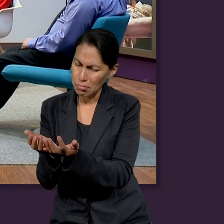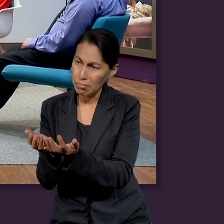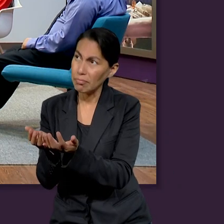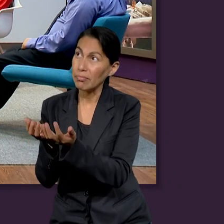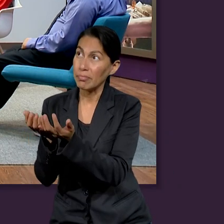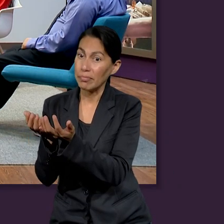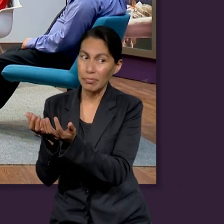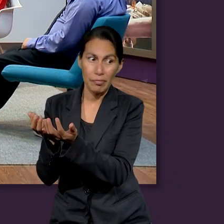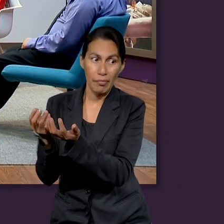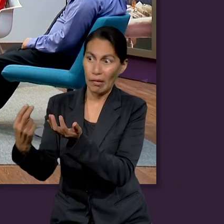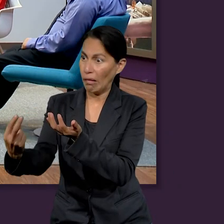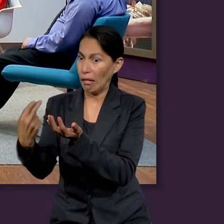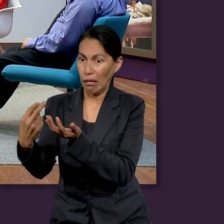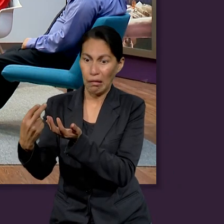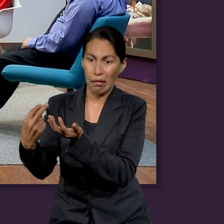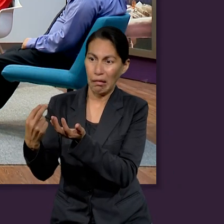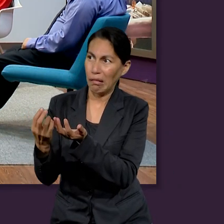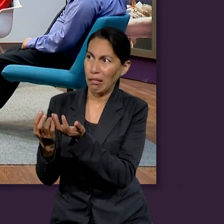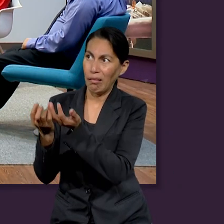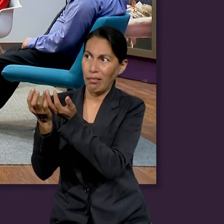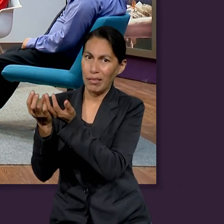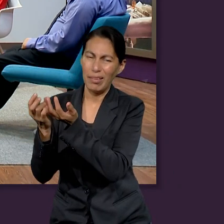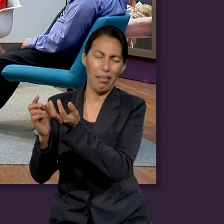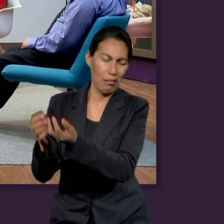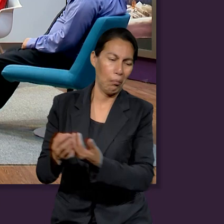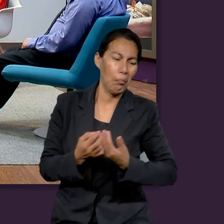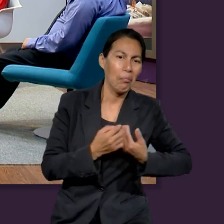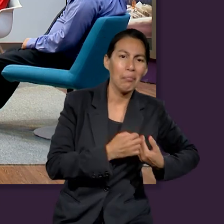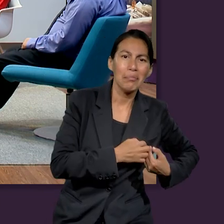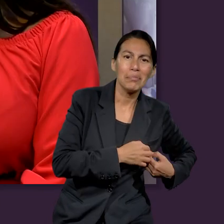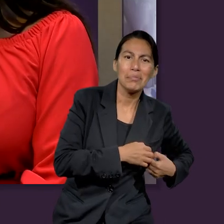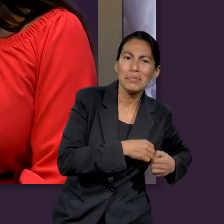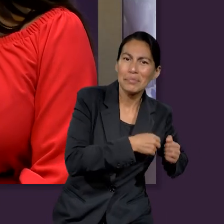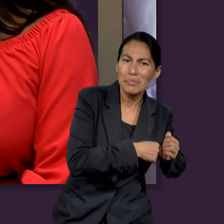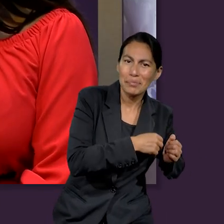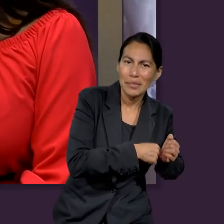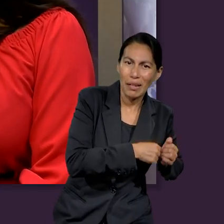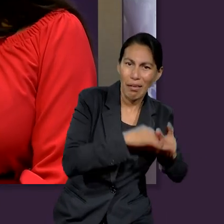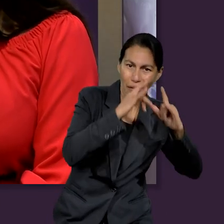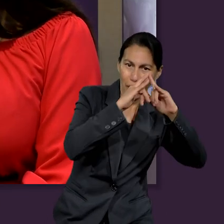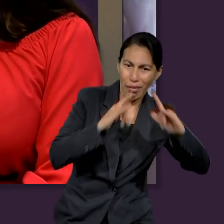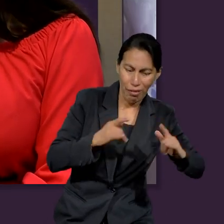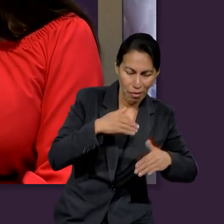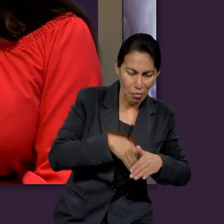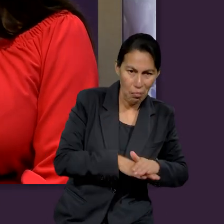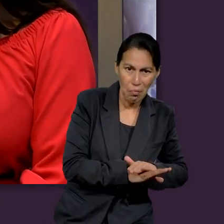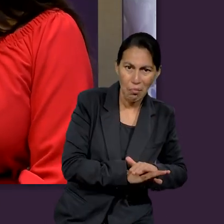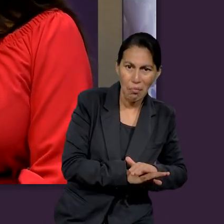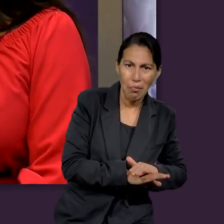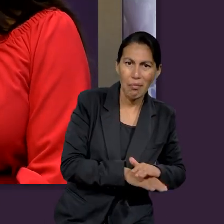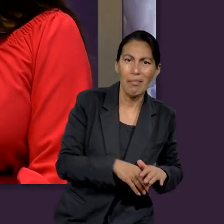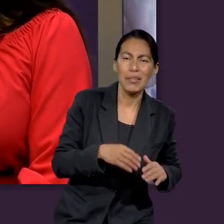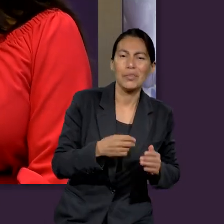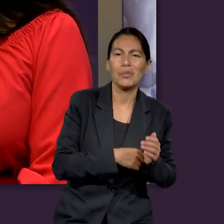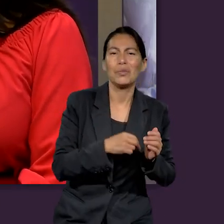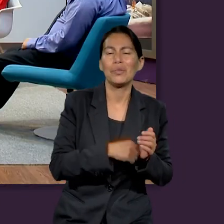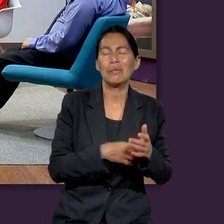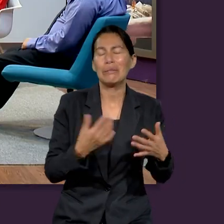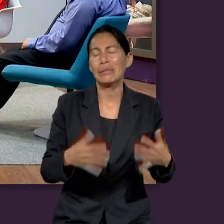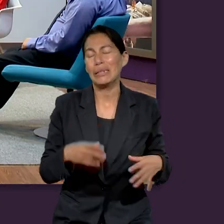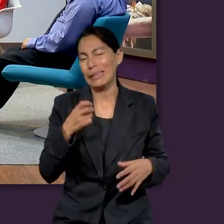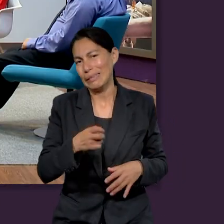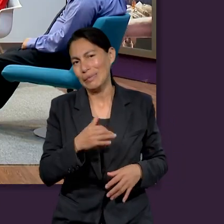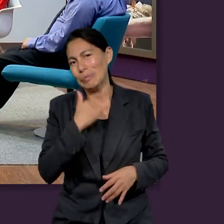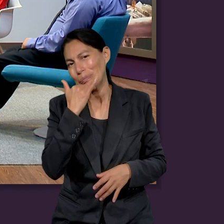sí, ok, lo tomo, nadie me está viendo, me lo quedo, lo llevo a mi tienda, y ya, ese fue su gran error. Excelente, Lili,